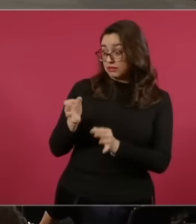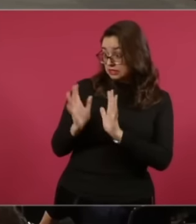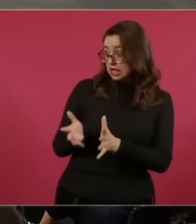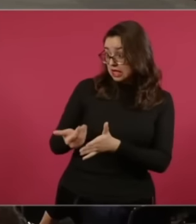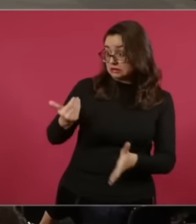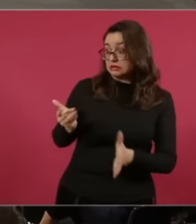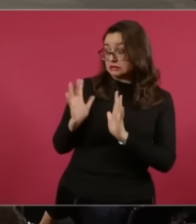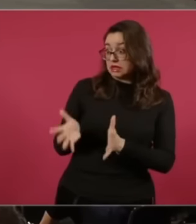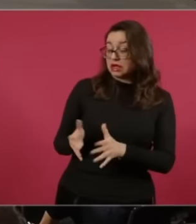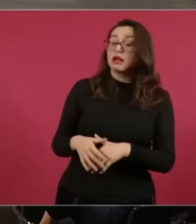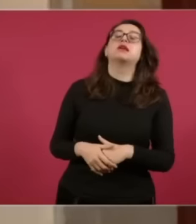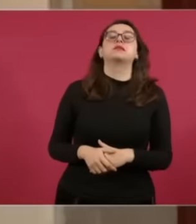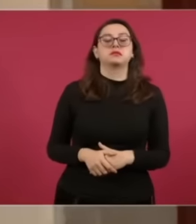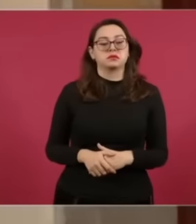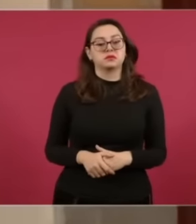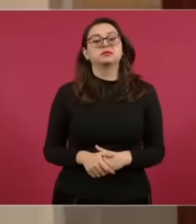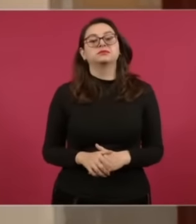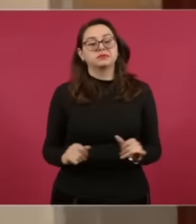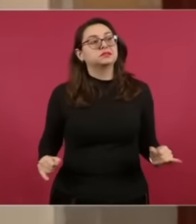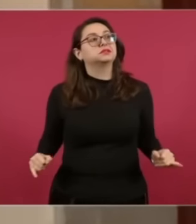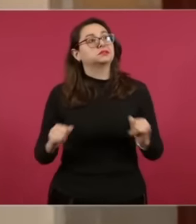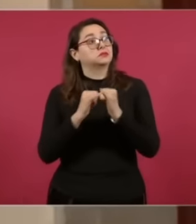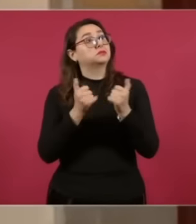También Órgano Independiente